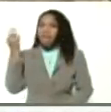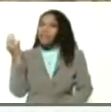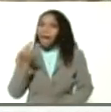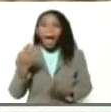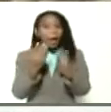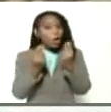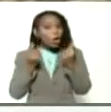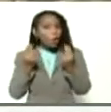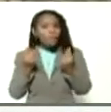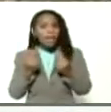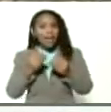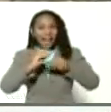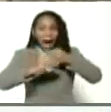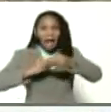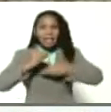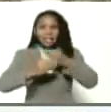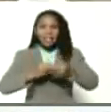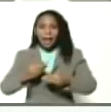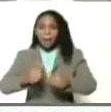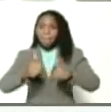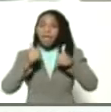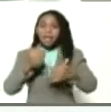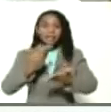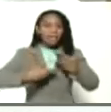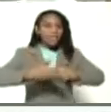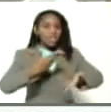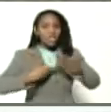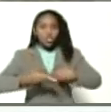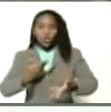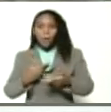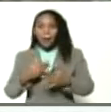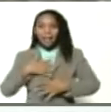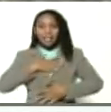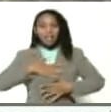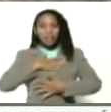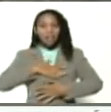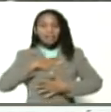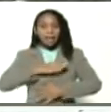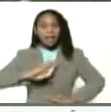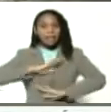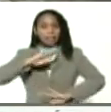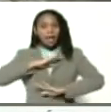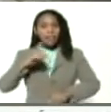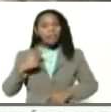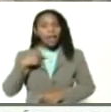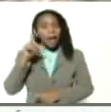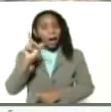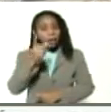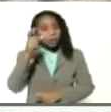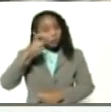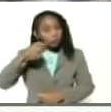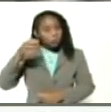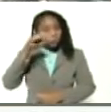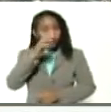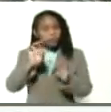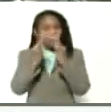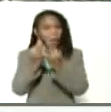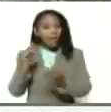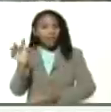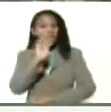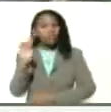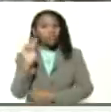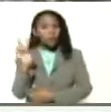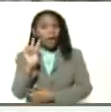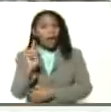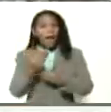economía que crea bienes y servicios para satisfacer las necesidades de la sociedad, de la familia venezolana, la